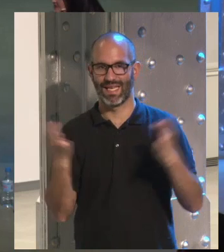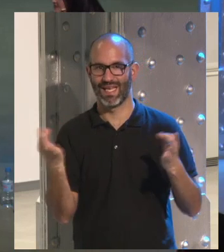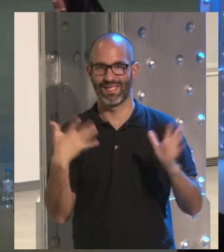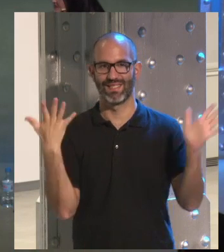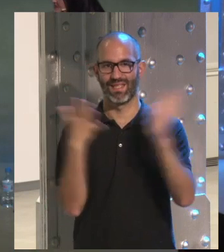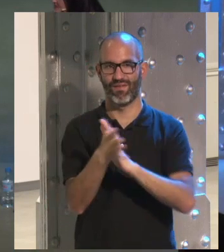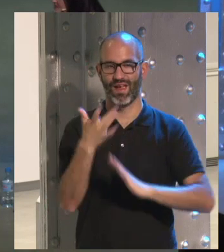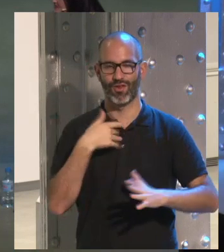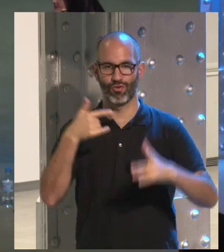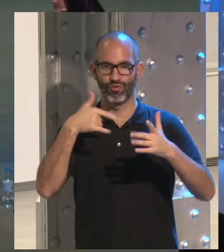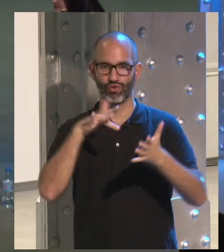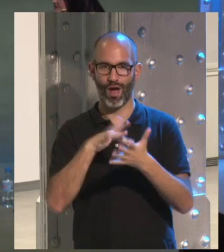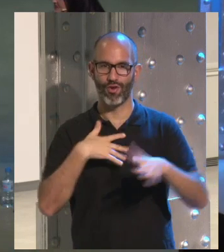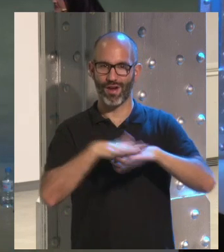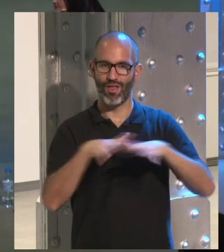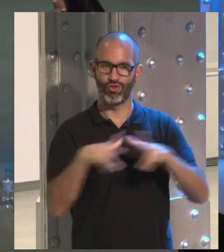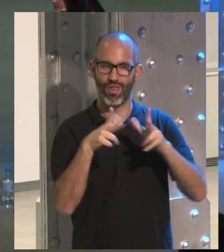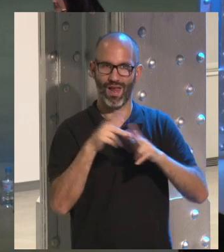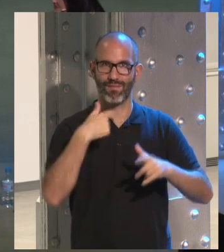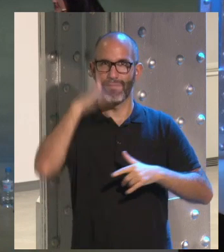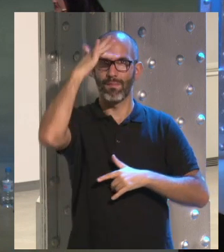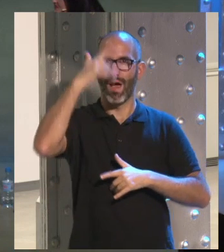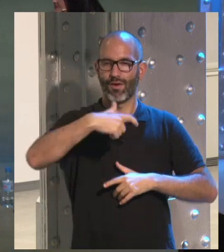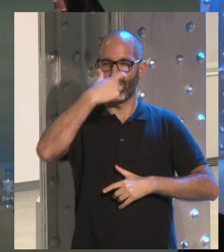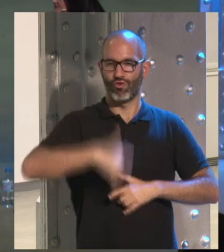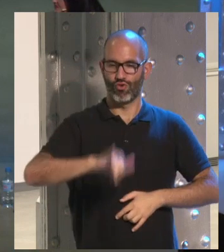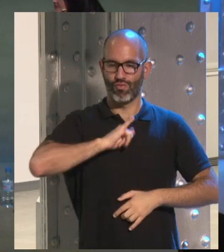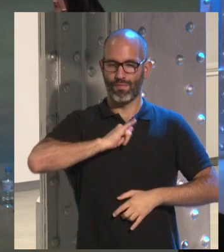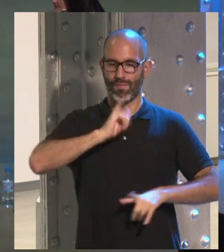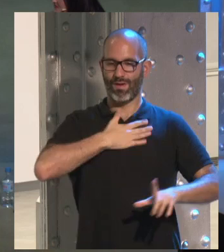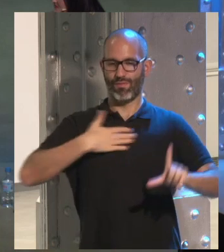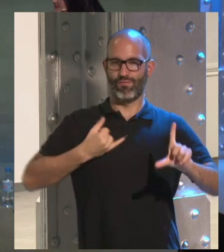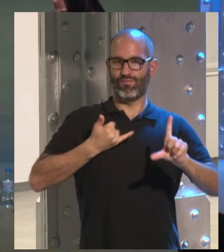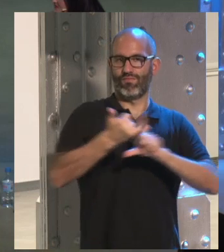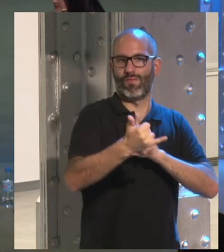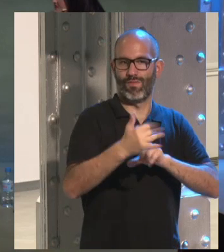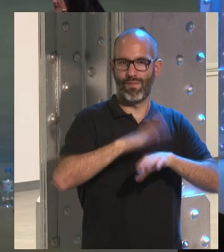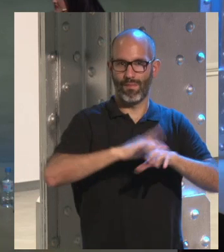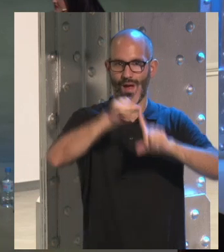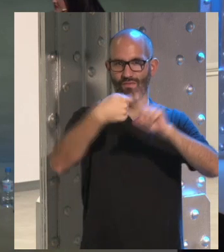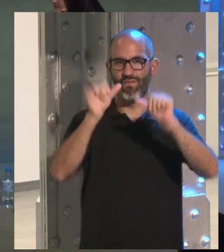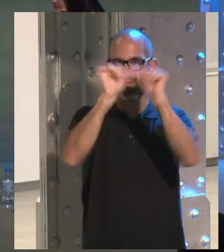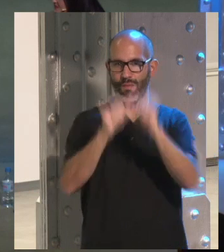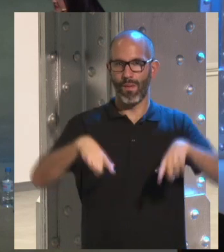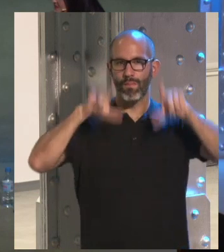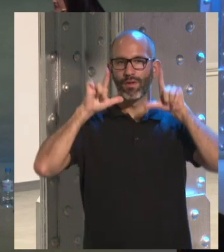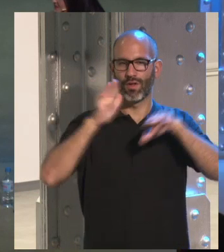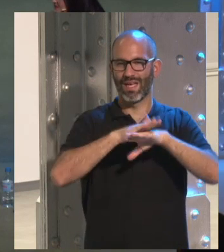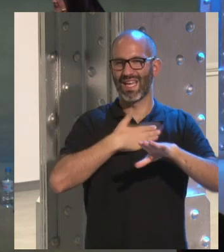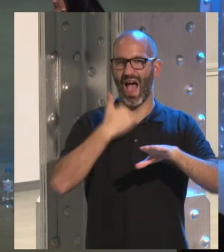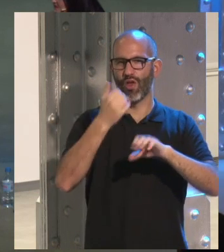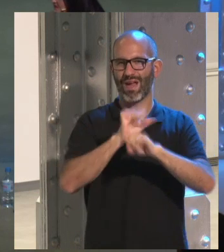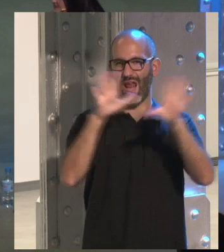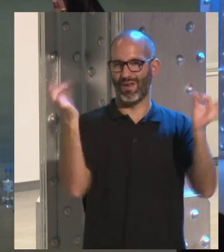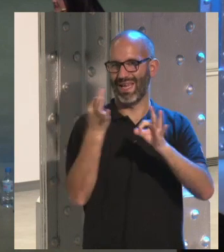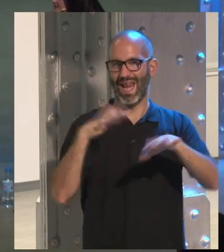proyectas un yo que te imaginas el yo que tú quieres ser yo creo que es el yo del postureo ¿vale? lo que te tiene que quedar muy claro